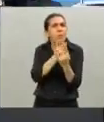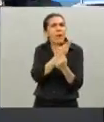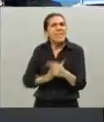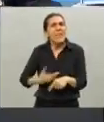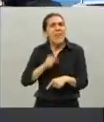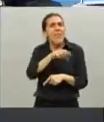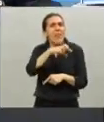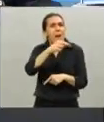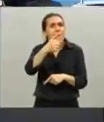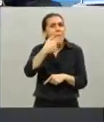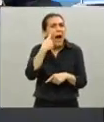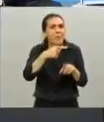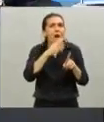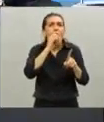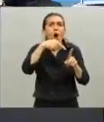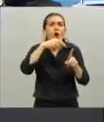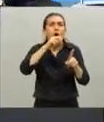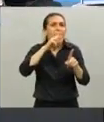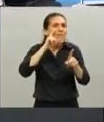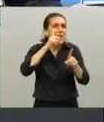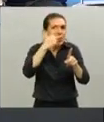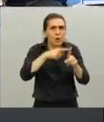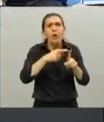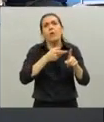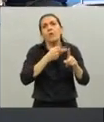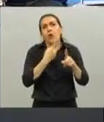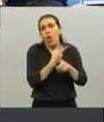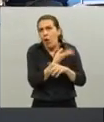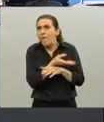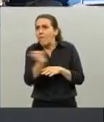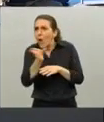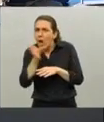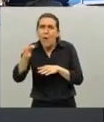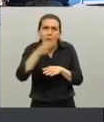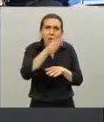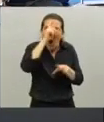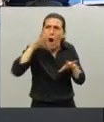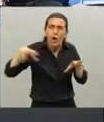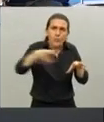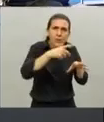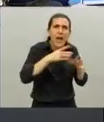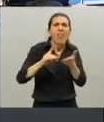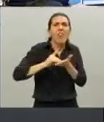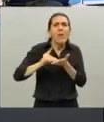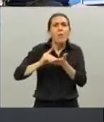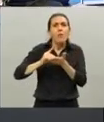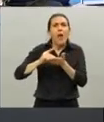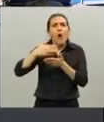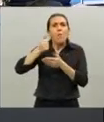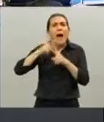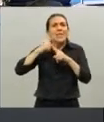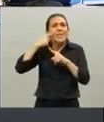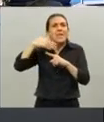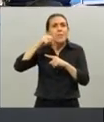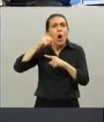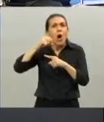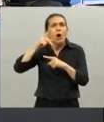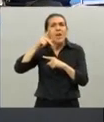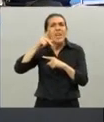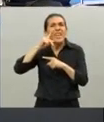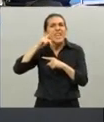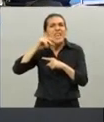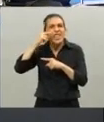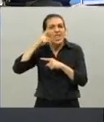con Luana Volnovich recorriendo estos hospitales con el diputado Máximo Kirchner que también estaba